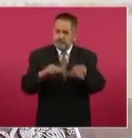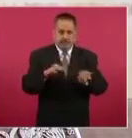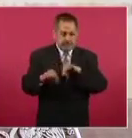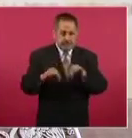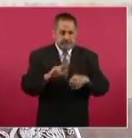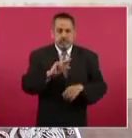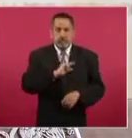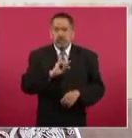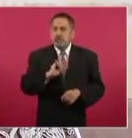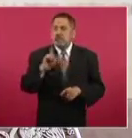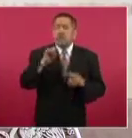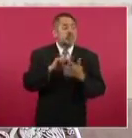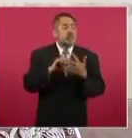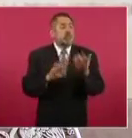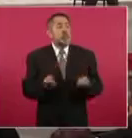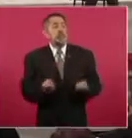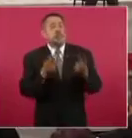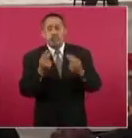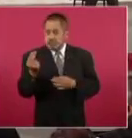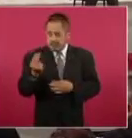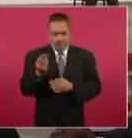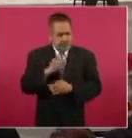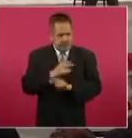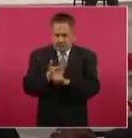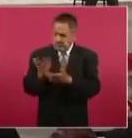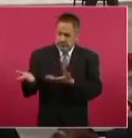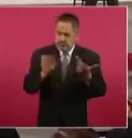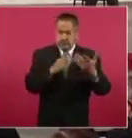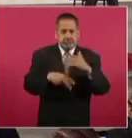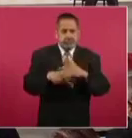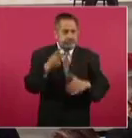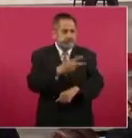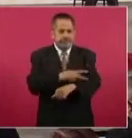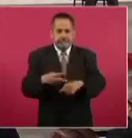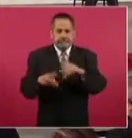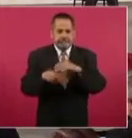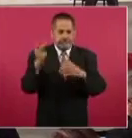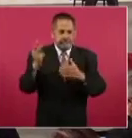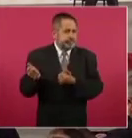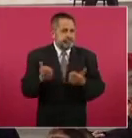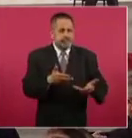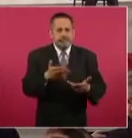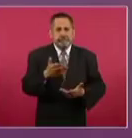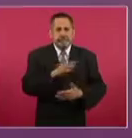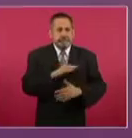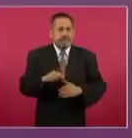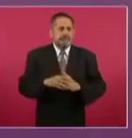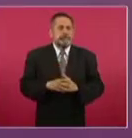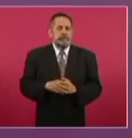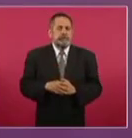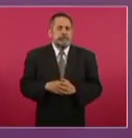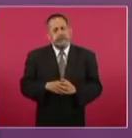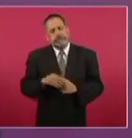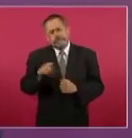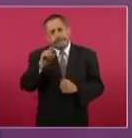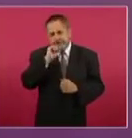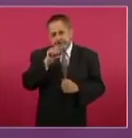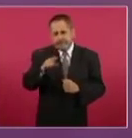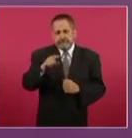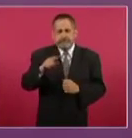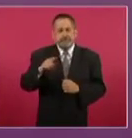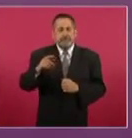que hay en todas las instituciones del sector salud y a la par de dar a conocer esto, pues también el